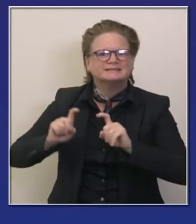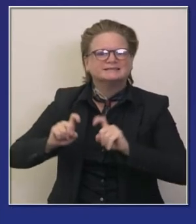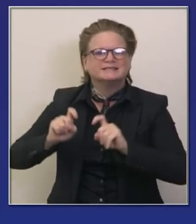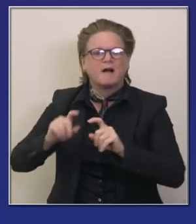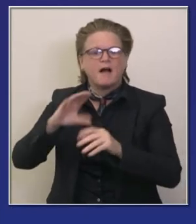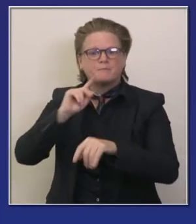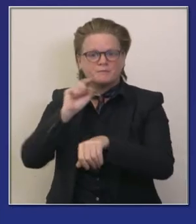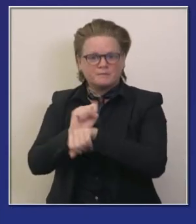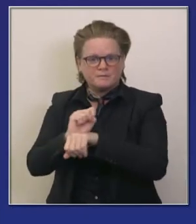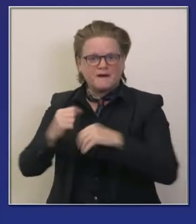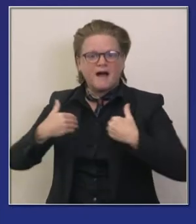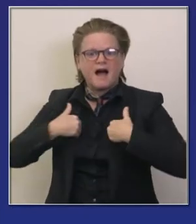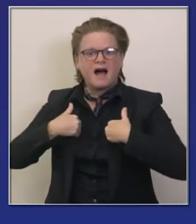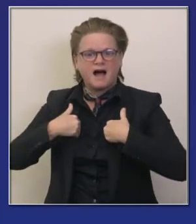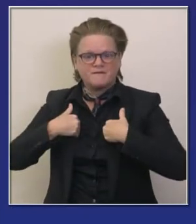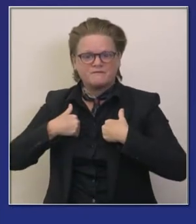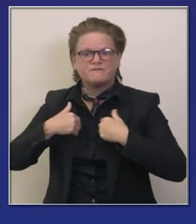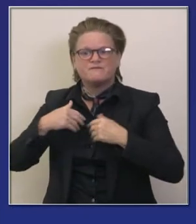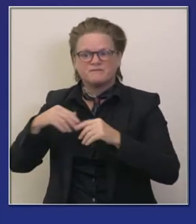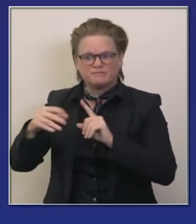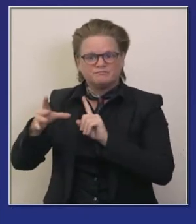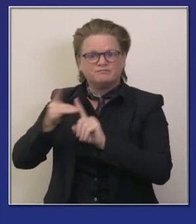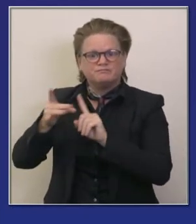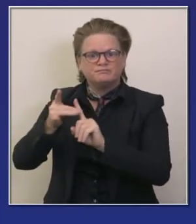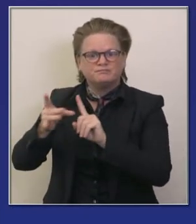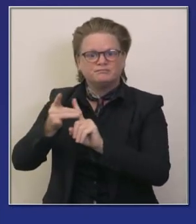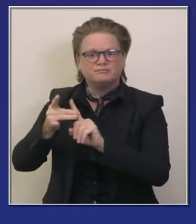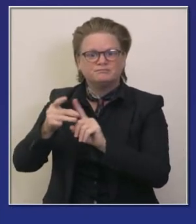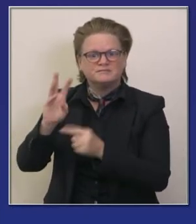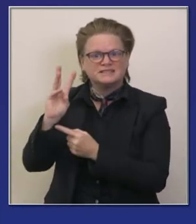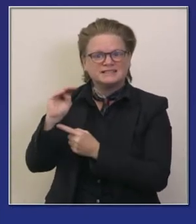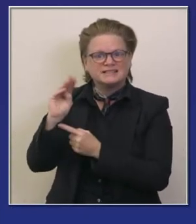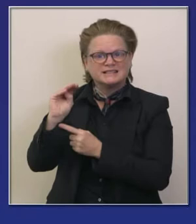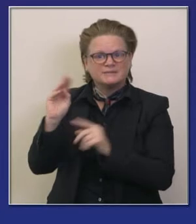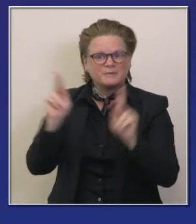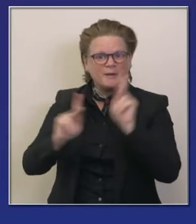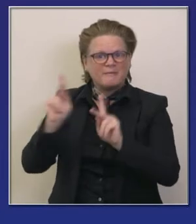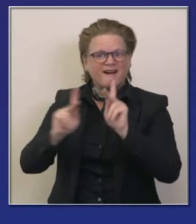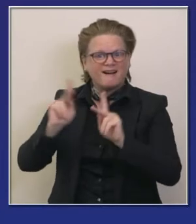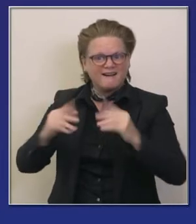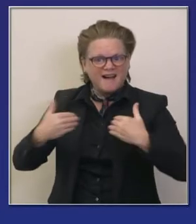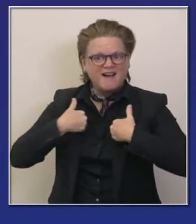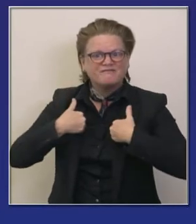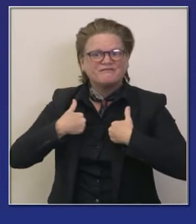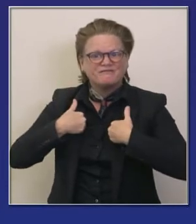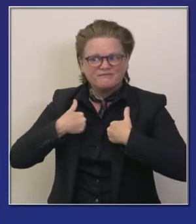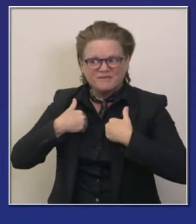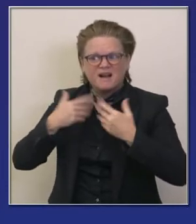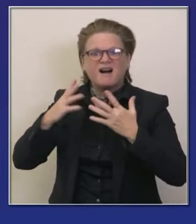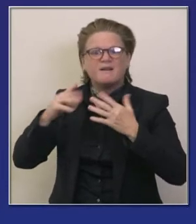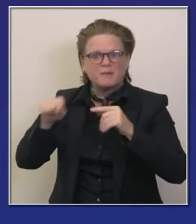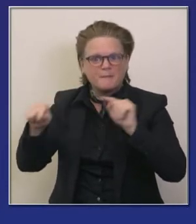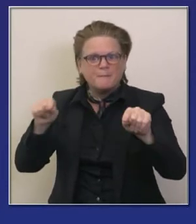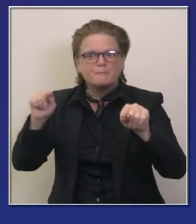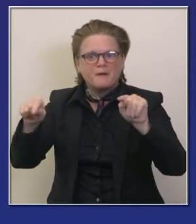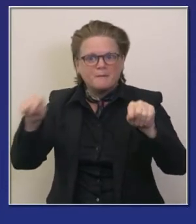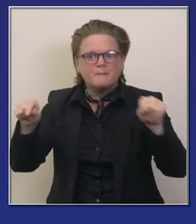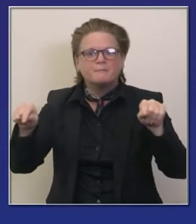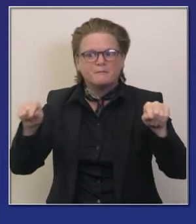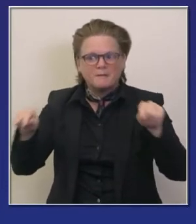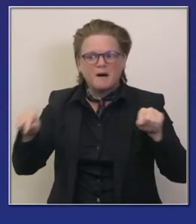fueron confirmadas y individuos fueron notificados de estas pruebas de resultados positivos